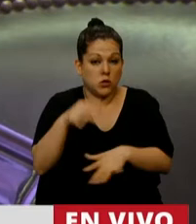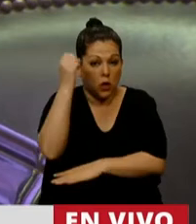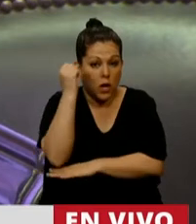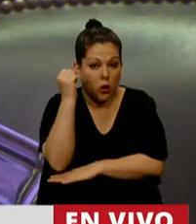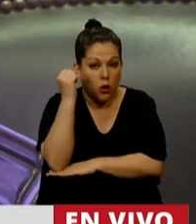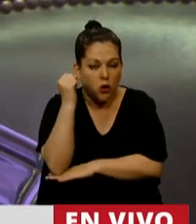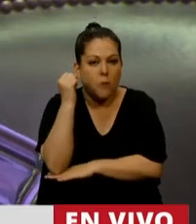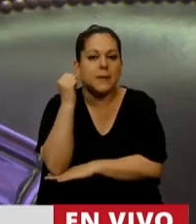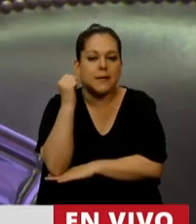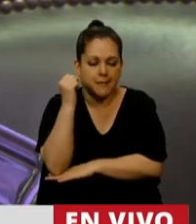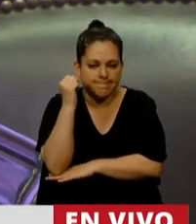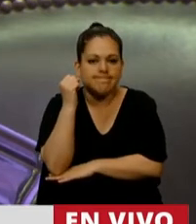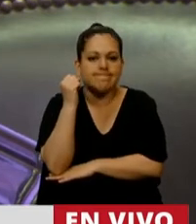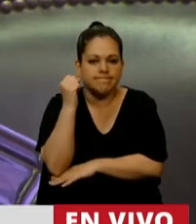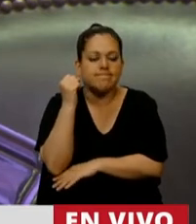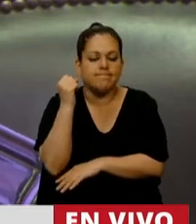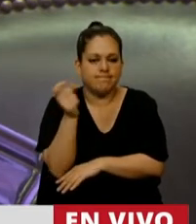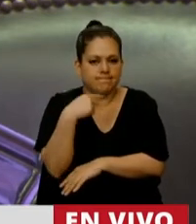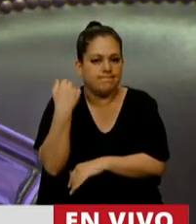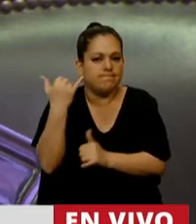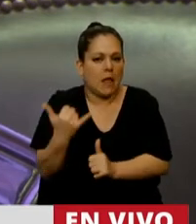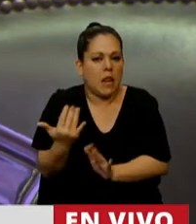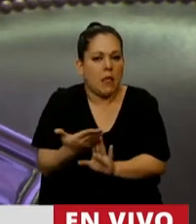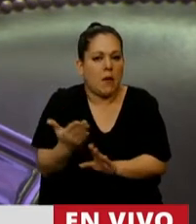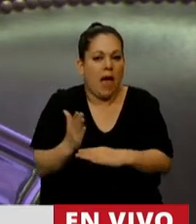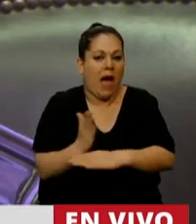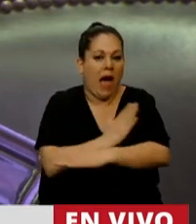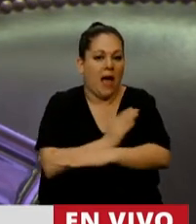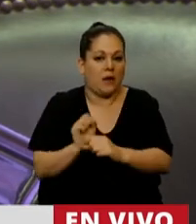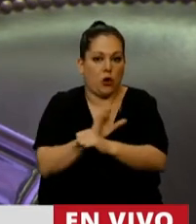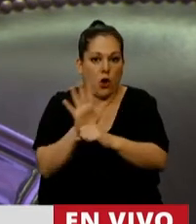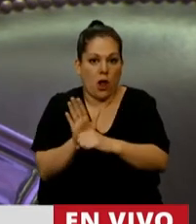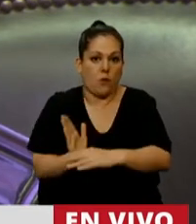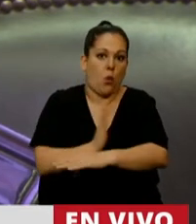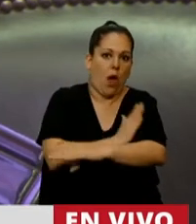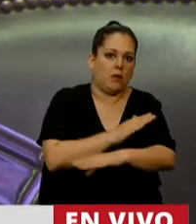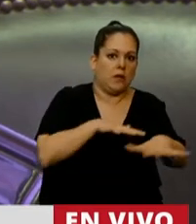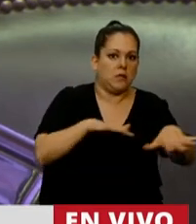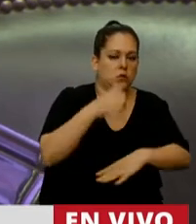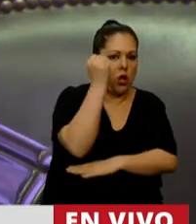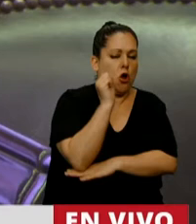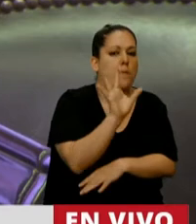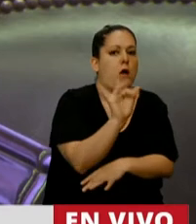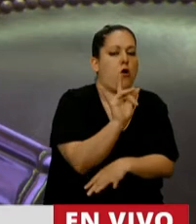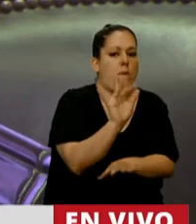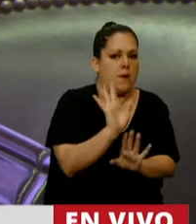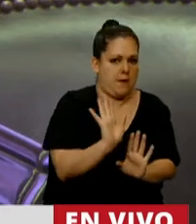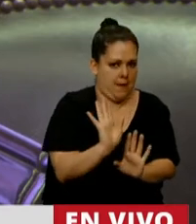que teníamos antes de la pandemia era complicada,